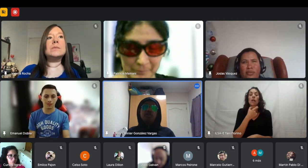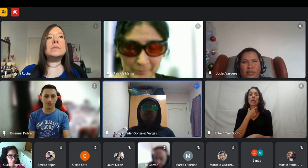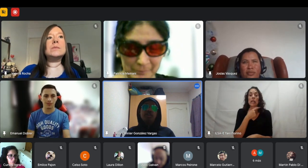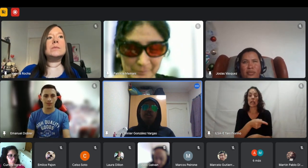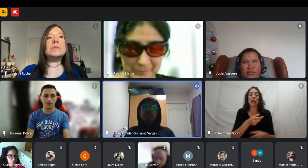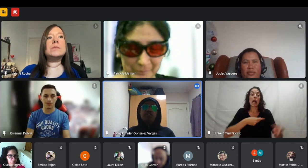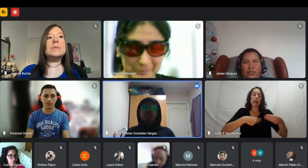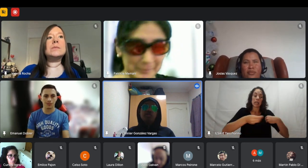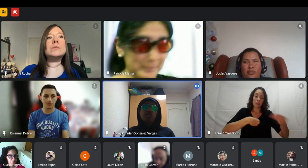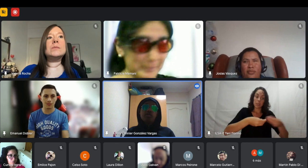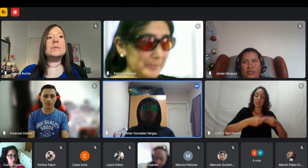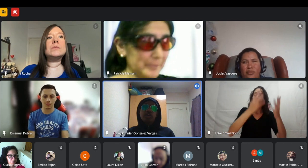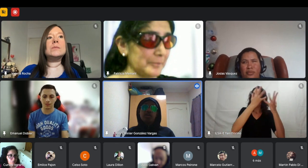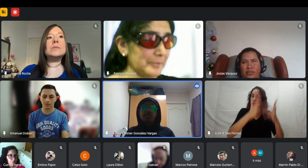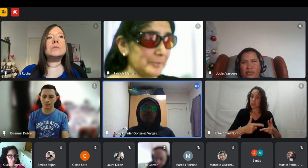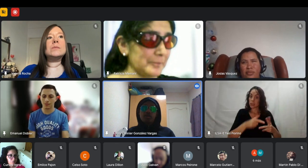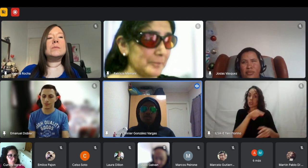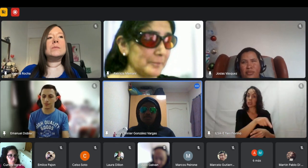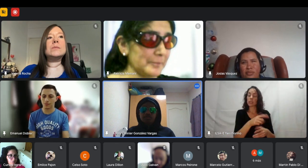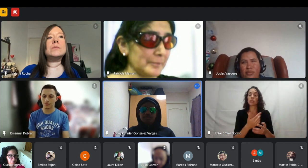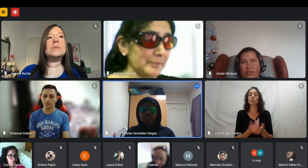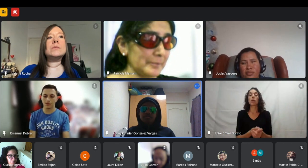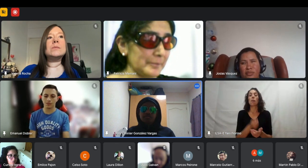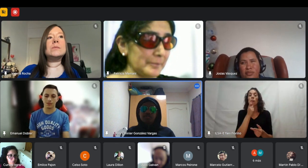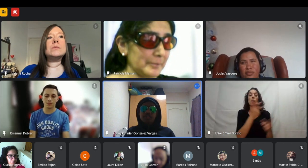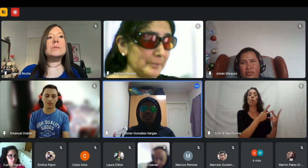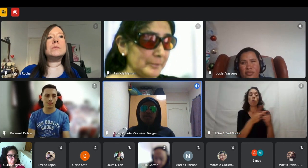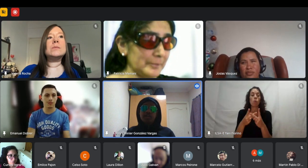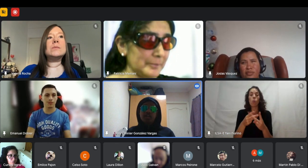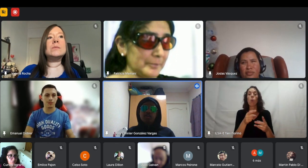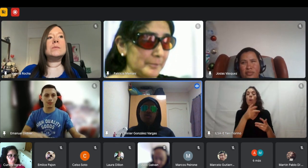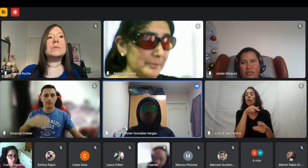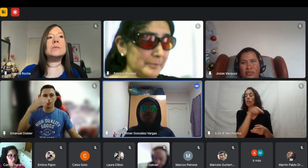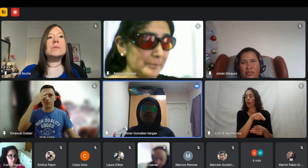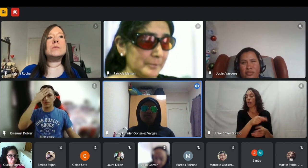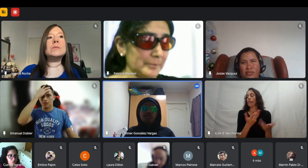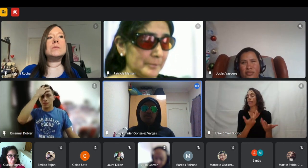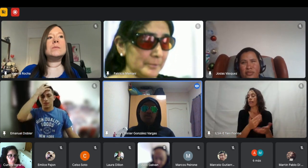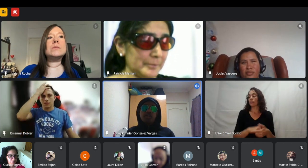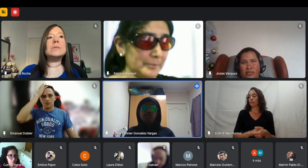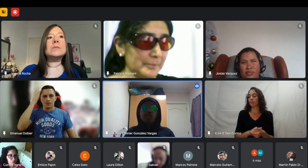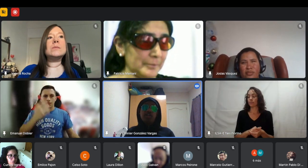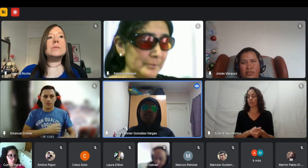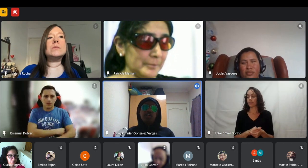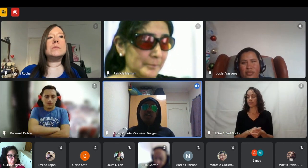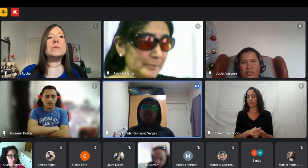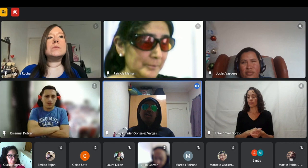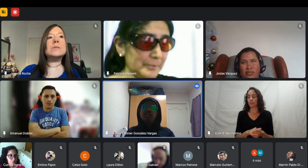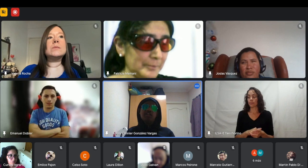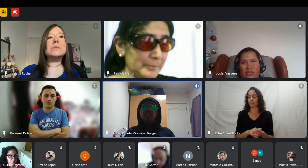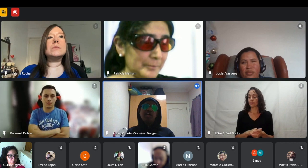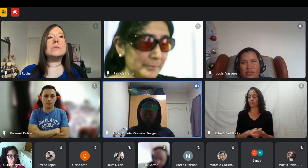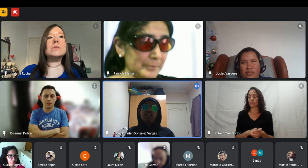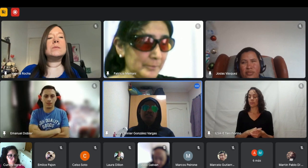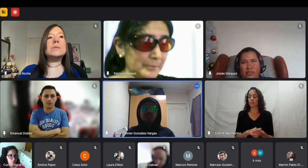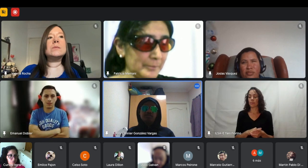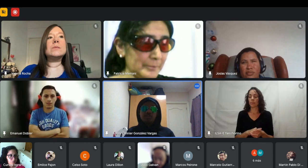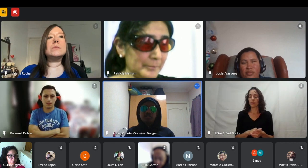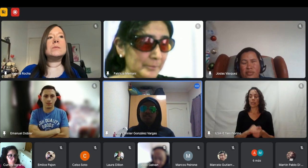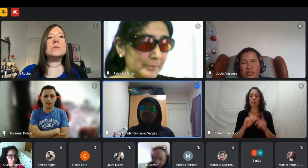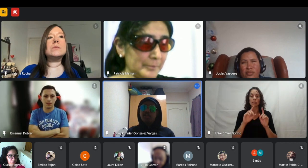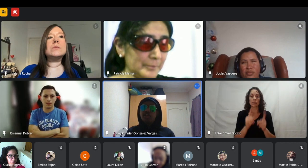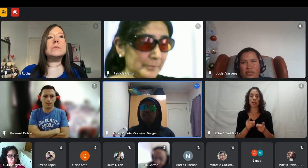el sitio web por ejemplo también las compras pero a nivel ya digital